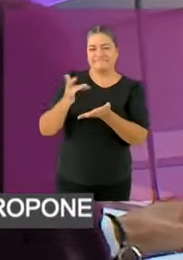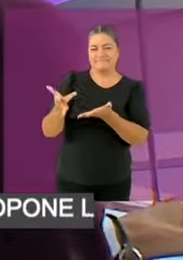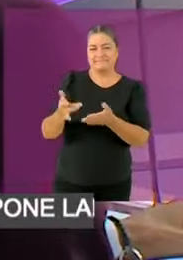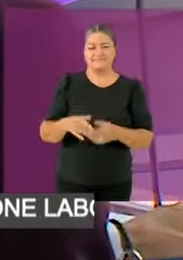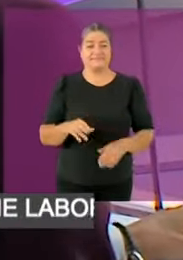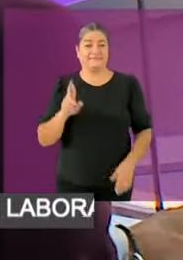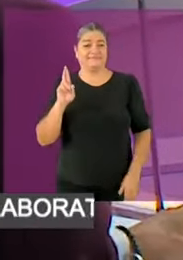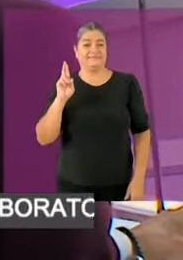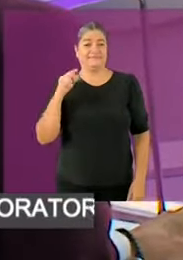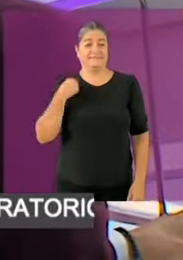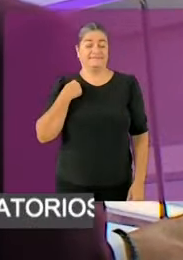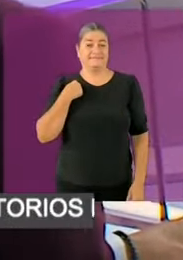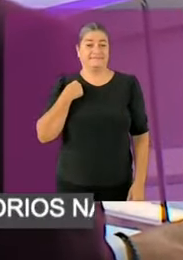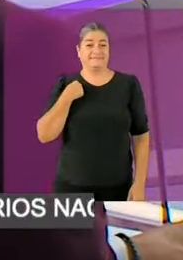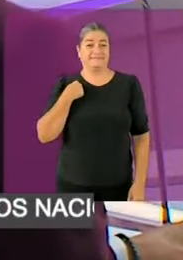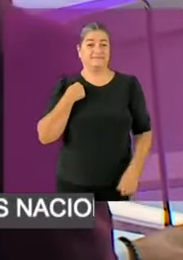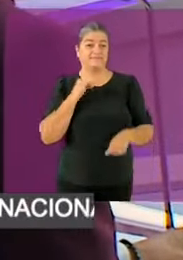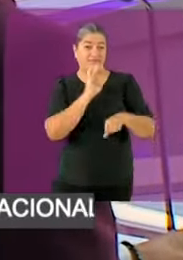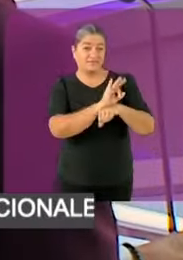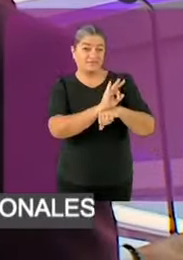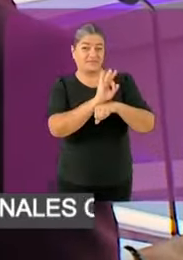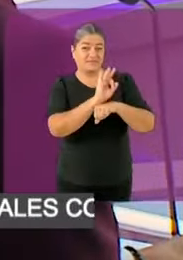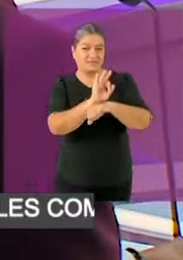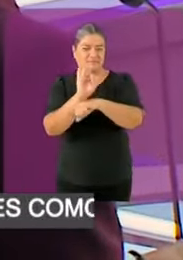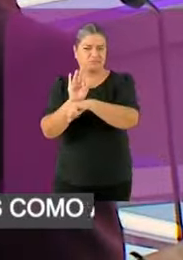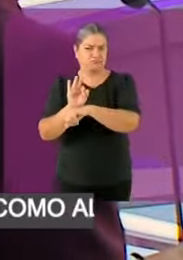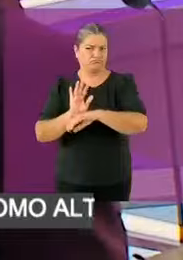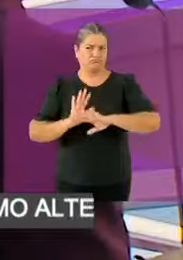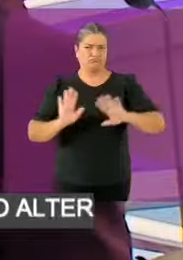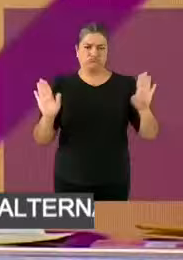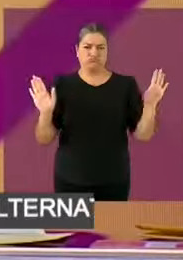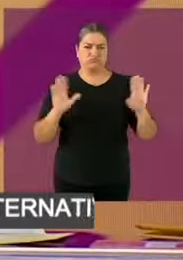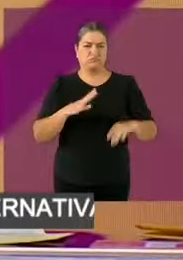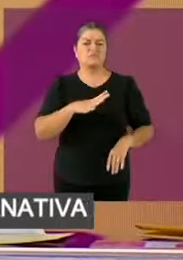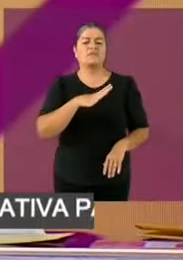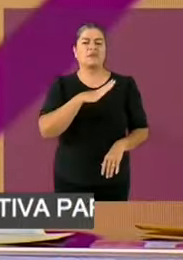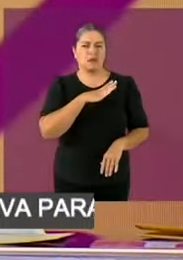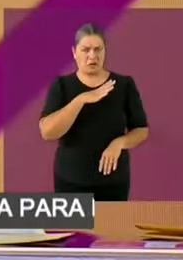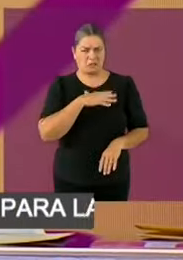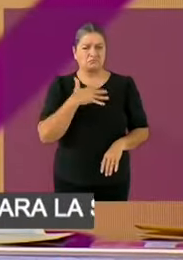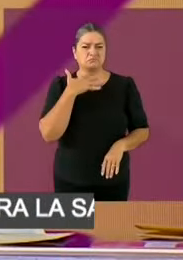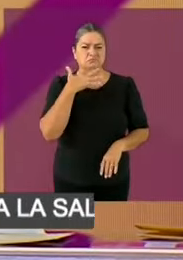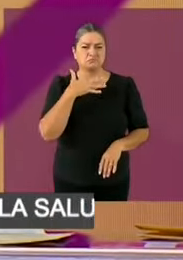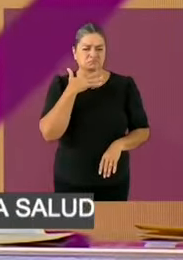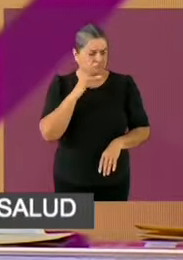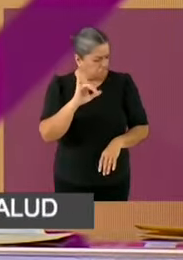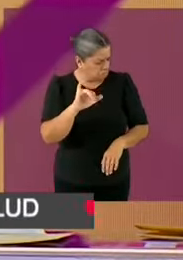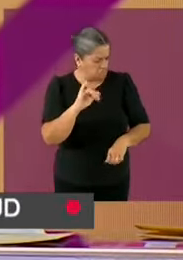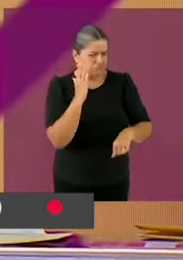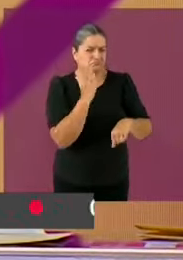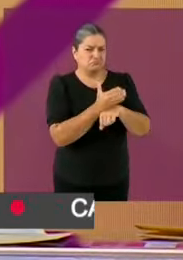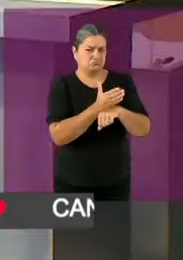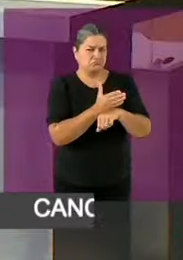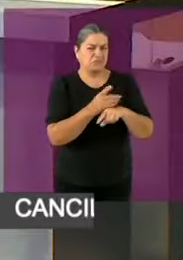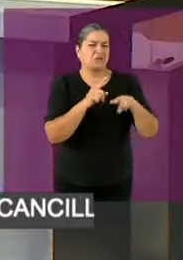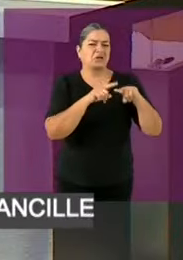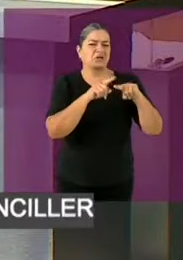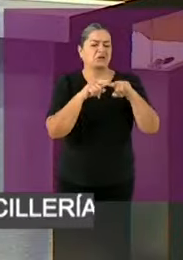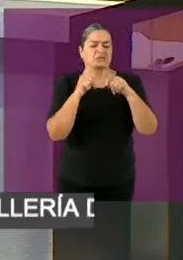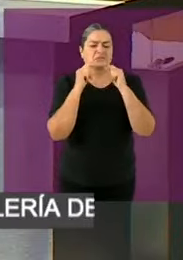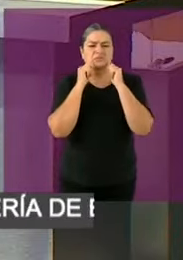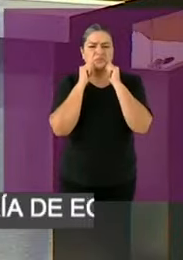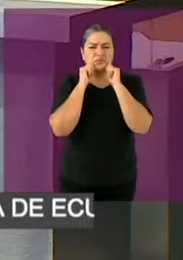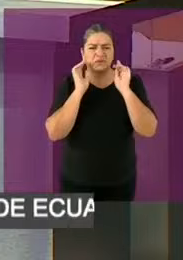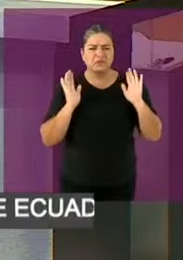Si hay un acto de corrupción, que se investigue, que se castigue. Trátese de quien se trate. Gracias, candidata Xochitl Galvez.